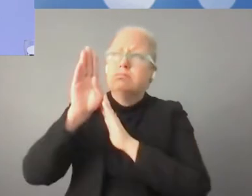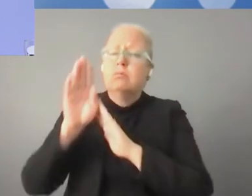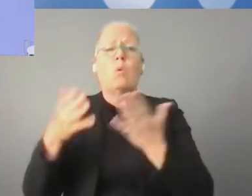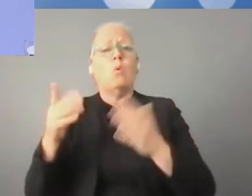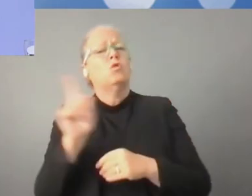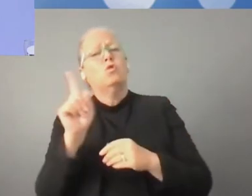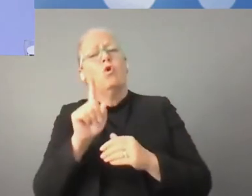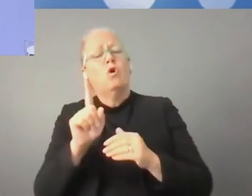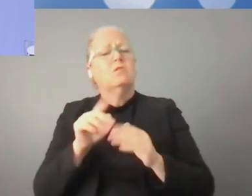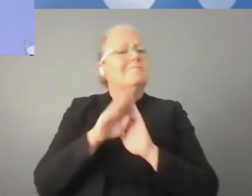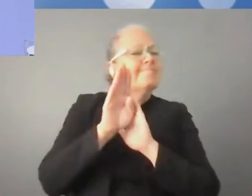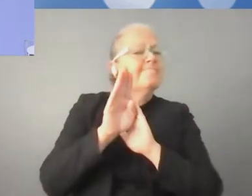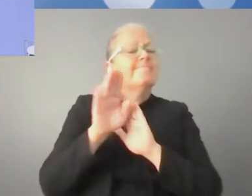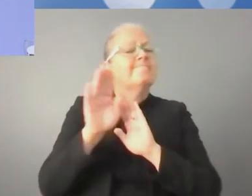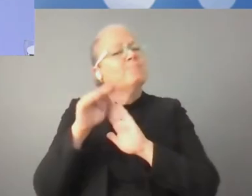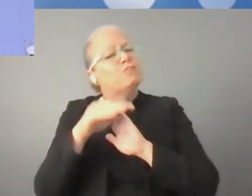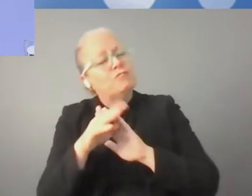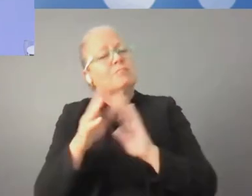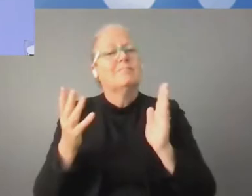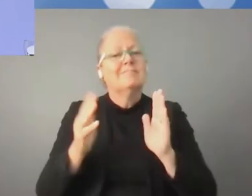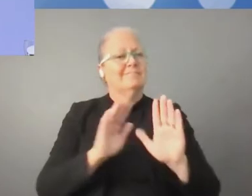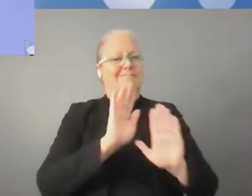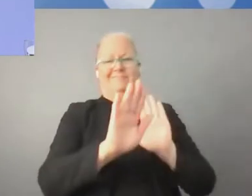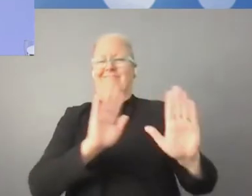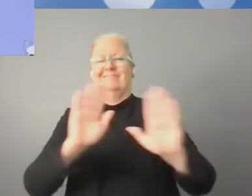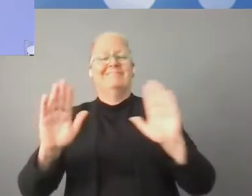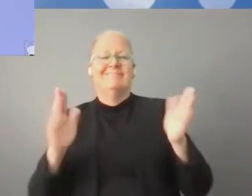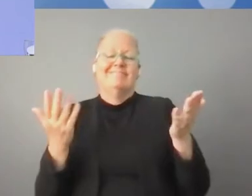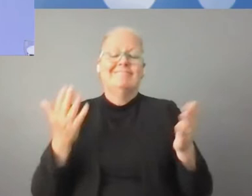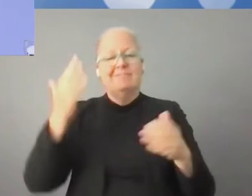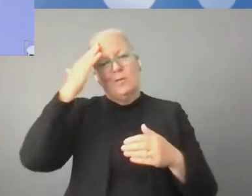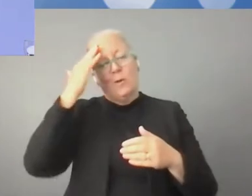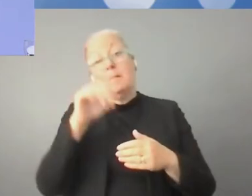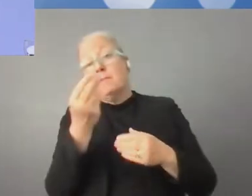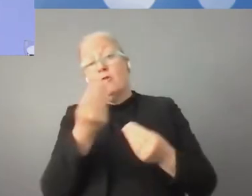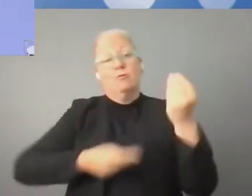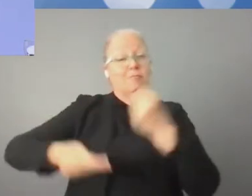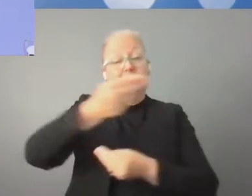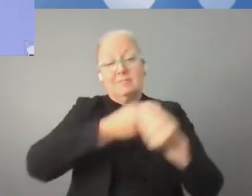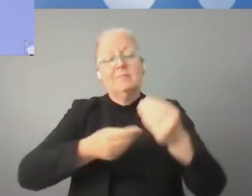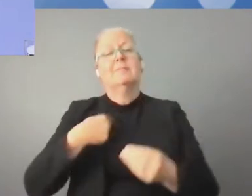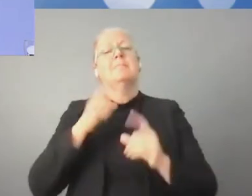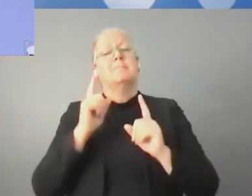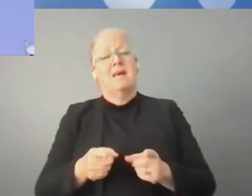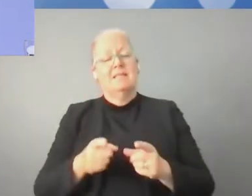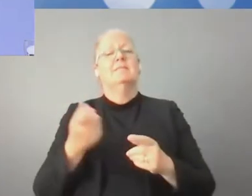pequeños como de grandes, tanto los que están en vía de desarrollo como los países desarrollados. Sin embargo,